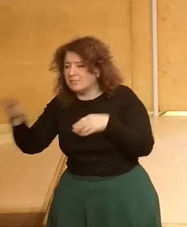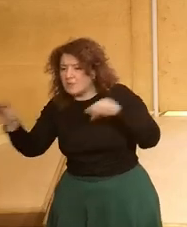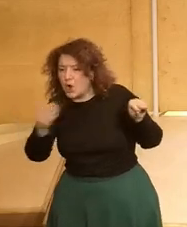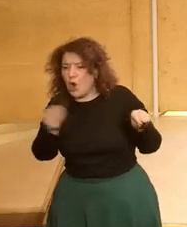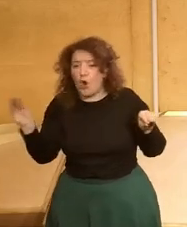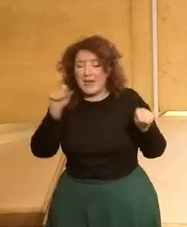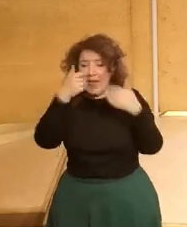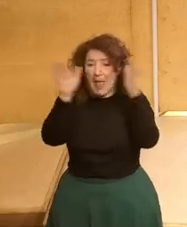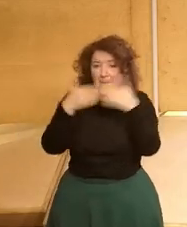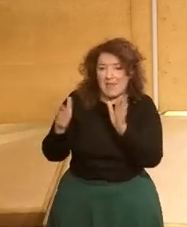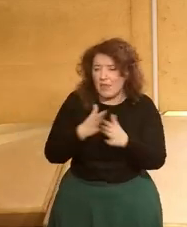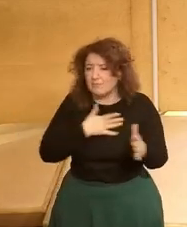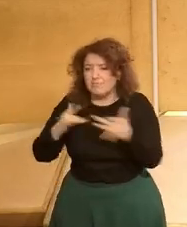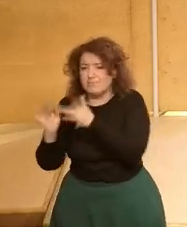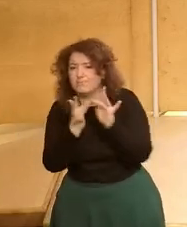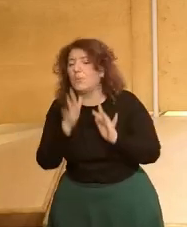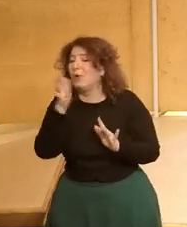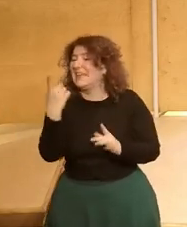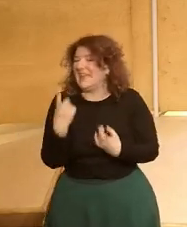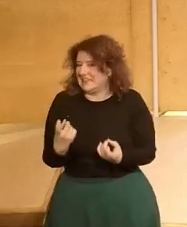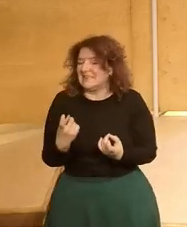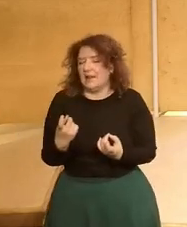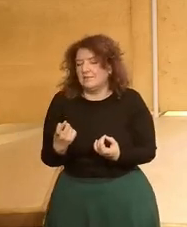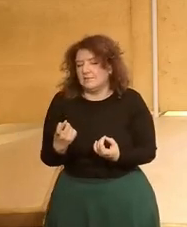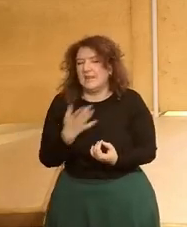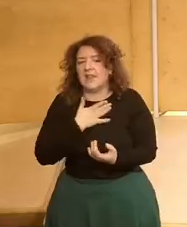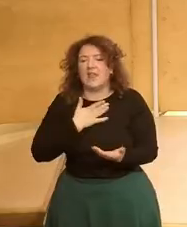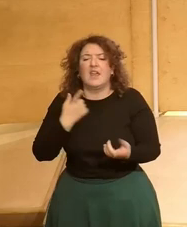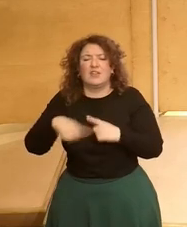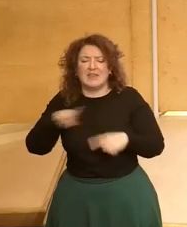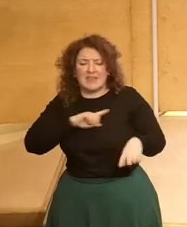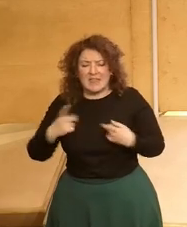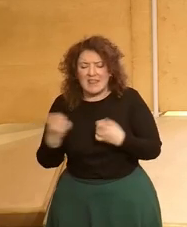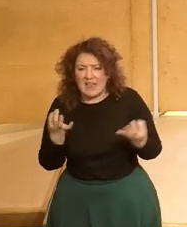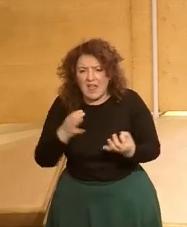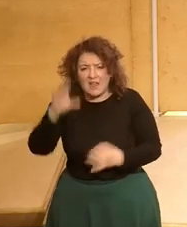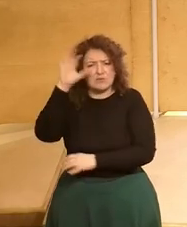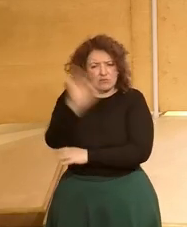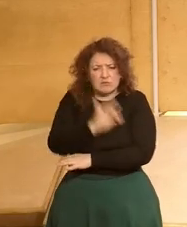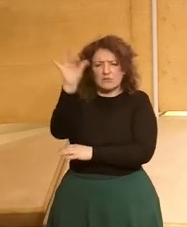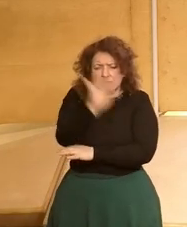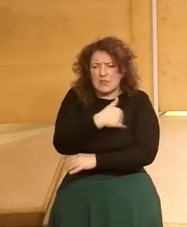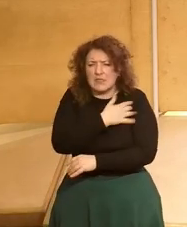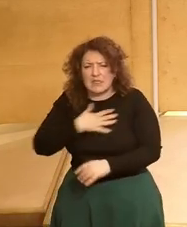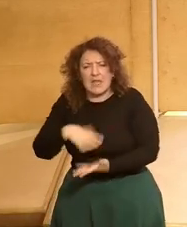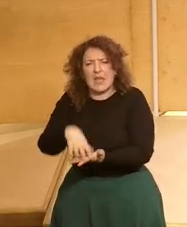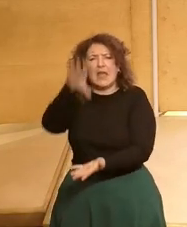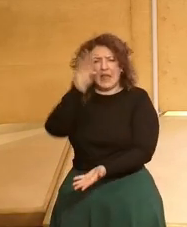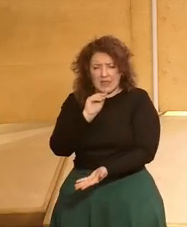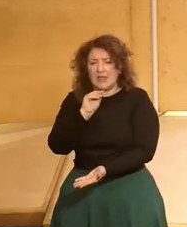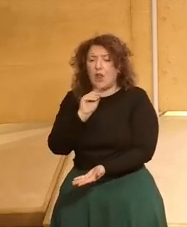emprendedores en general porque necesitan oír nuestras demandas y necesitan realmente ser capaces de entender cómo